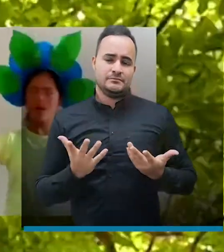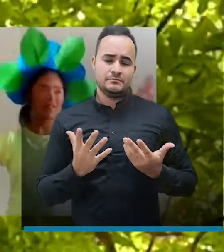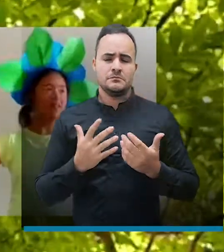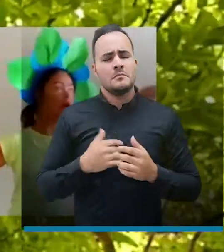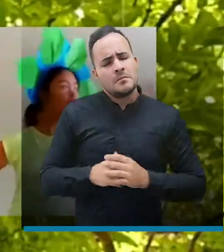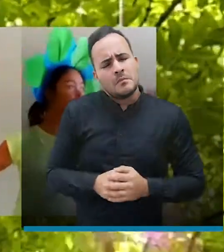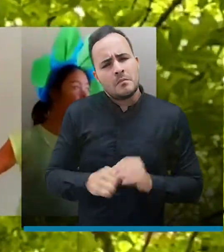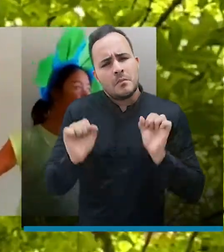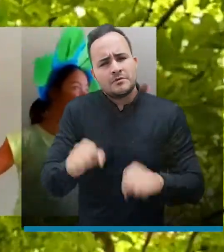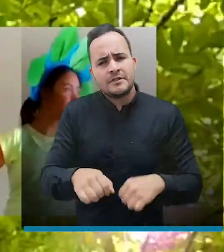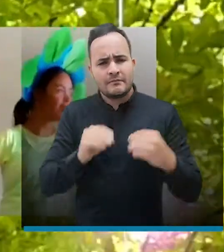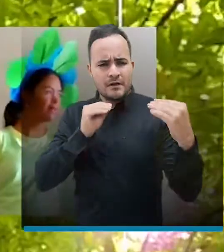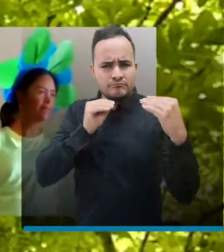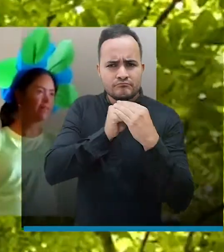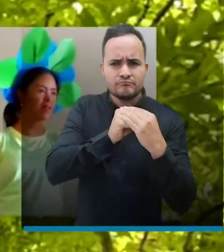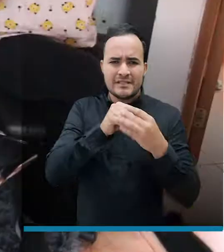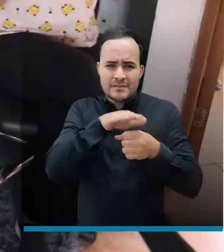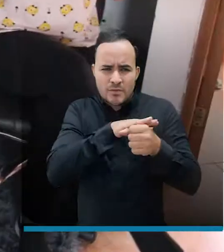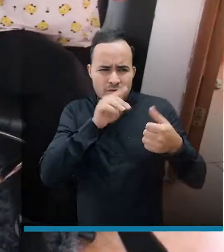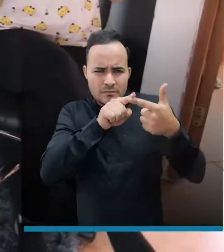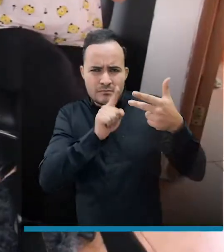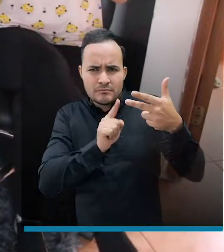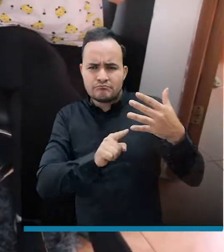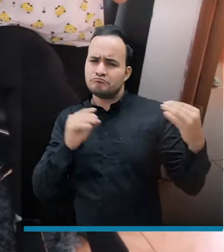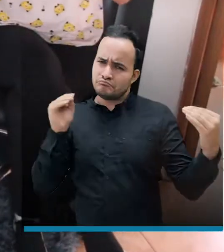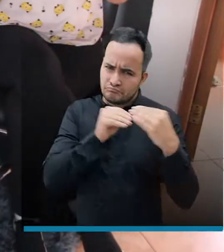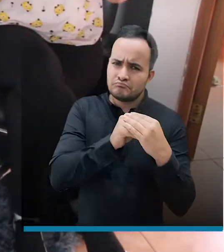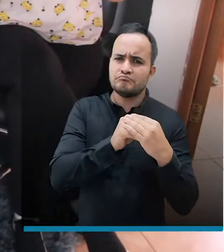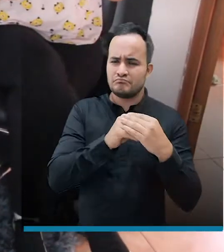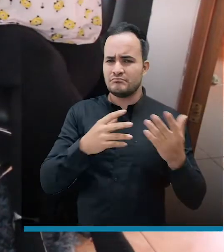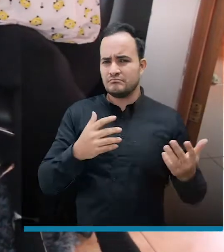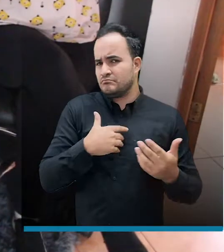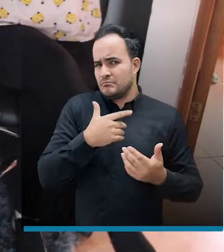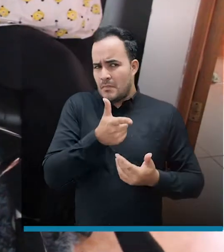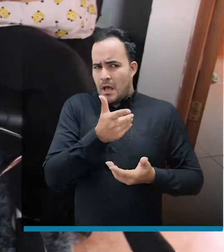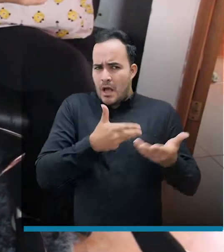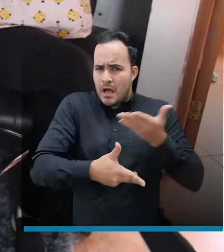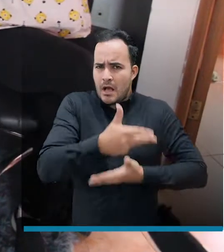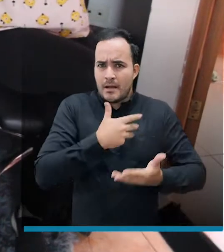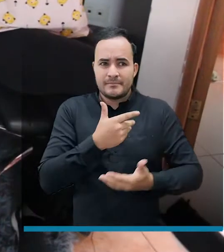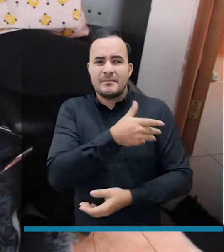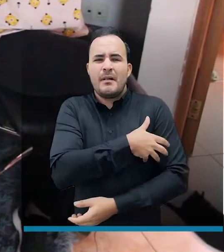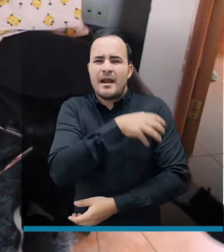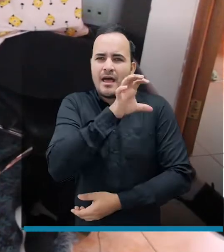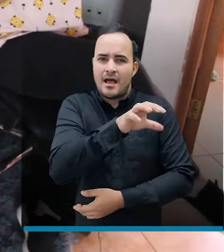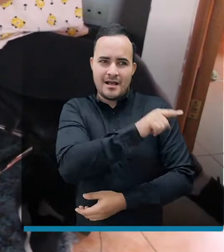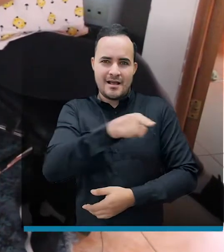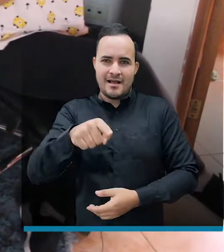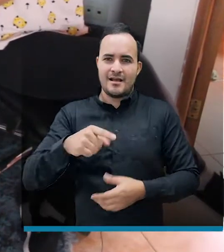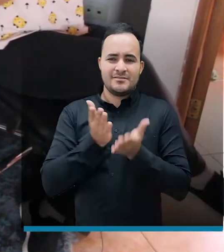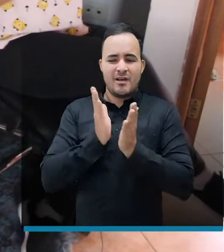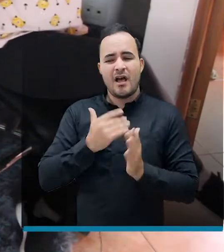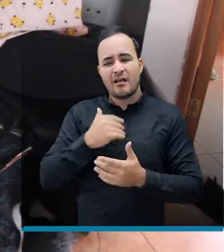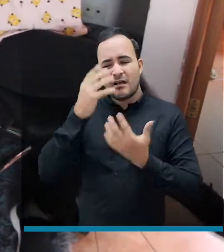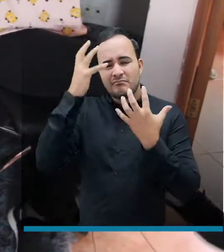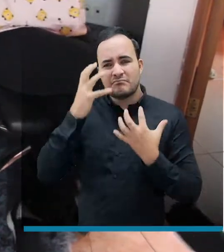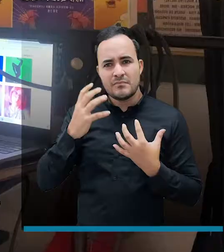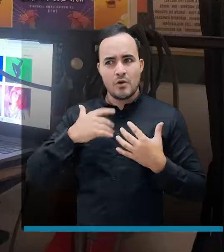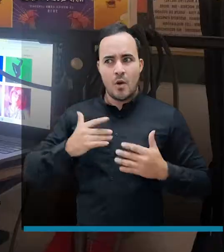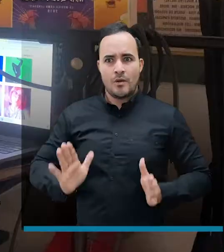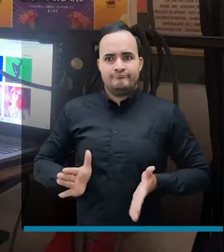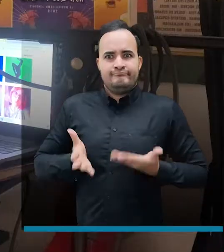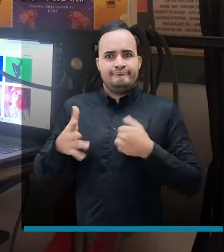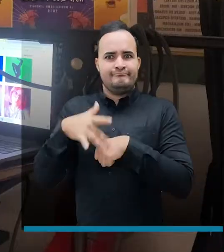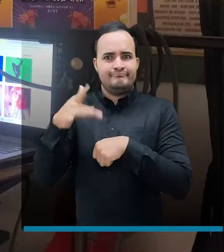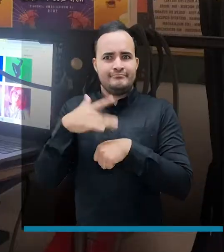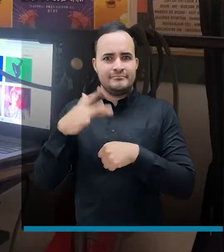posible adaptarse a las situaciones y poder crear algo bonito y nuevo y algo en lo que los chicos se sientan empoderados, se